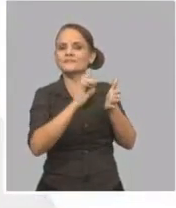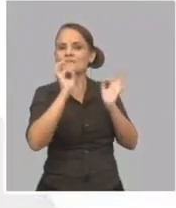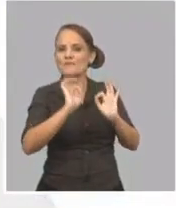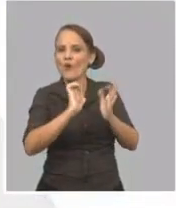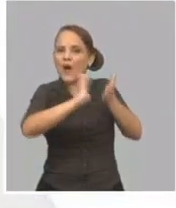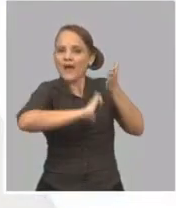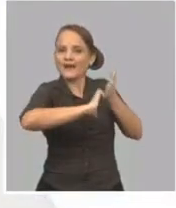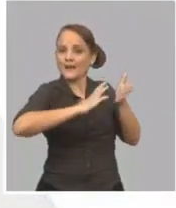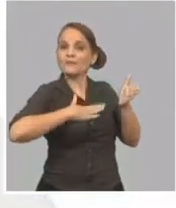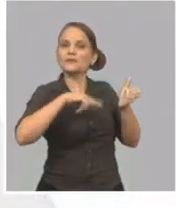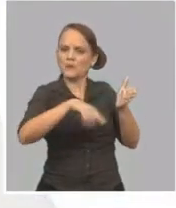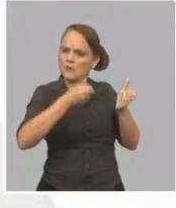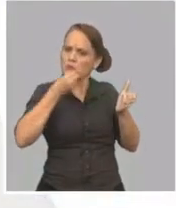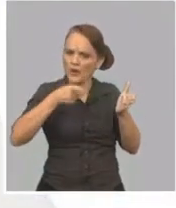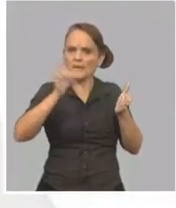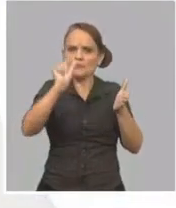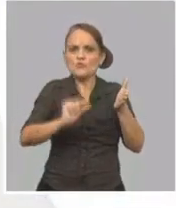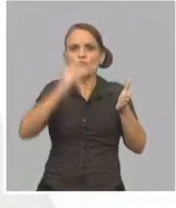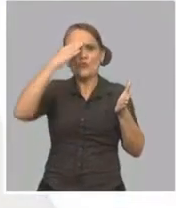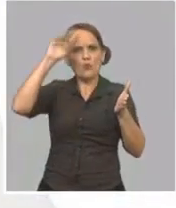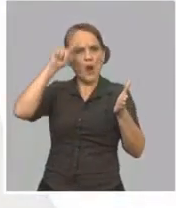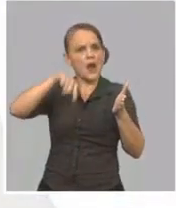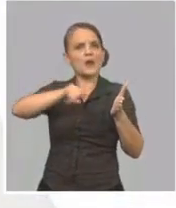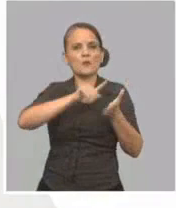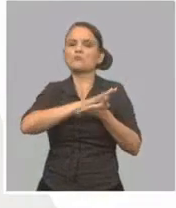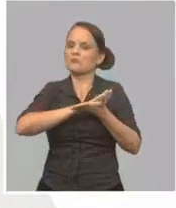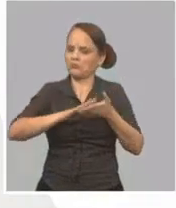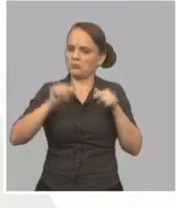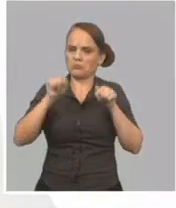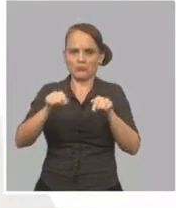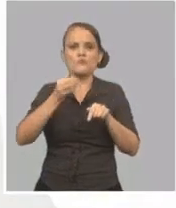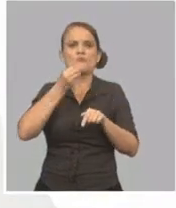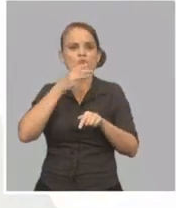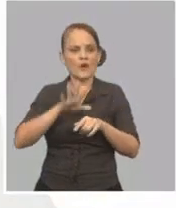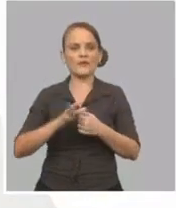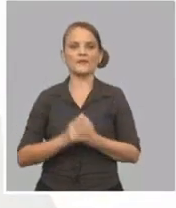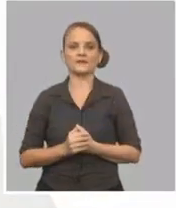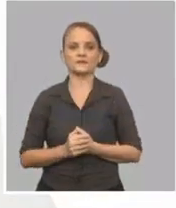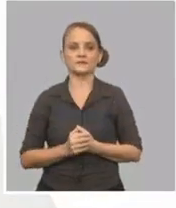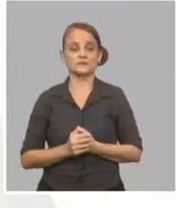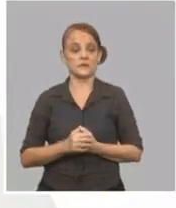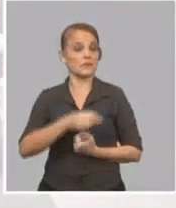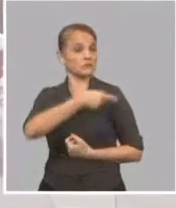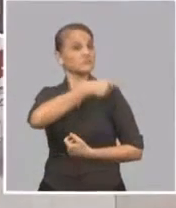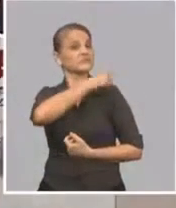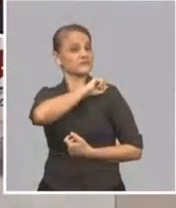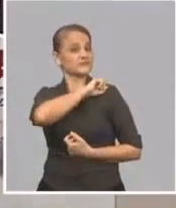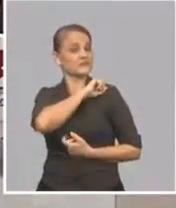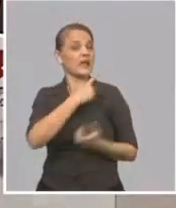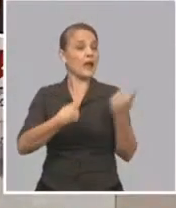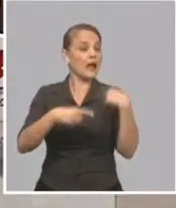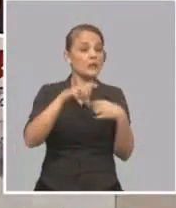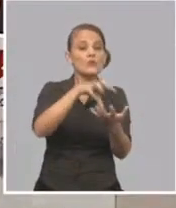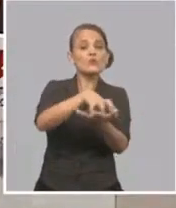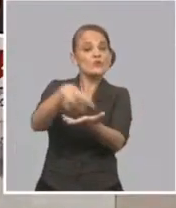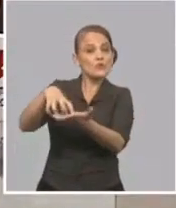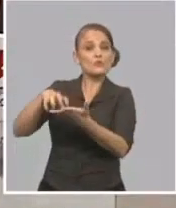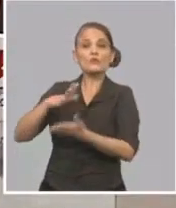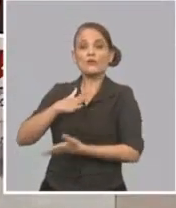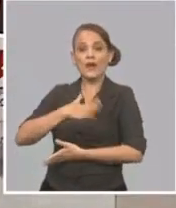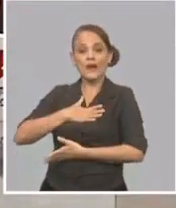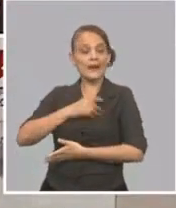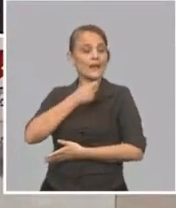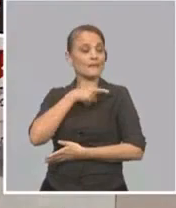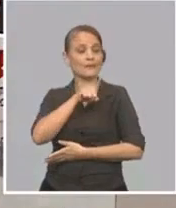ofrecieran este servicio. En ese momento hubo una cierta limitación. El turismo nacional estaba en algunas instalaciones, el turismo internacional